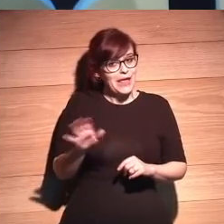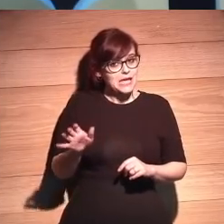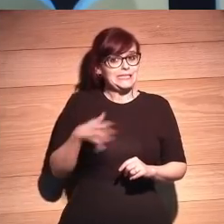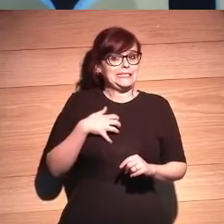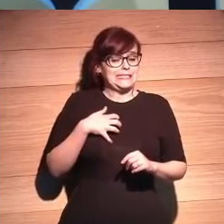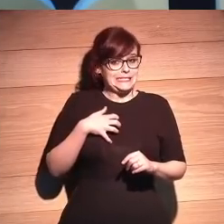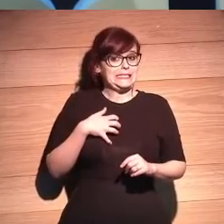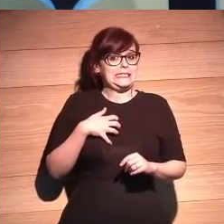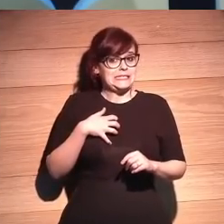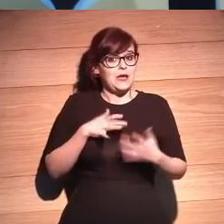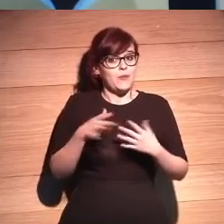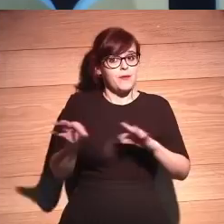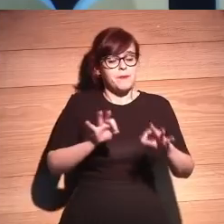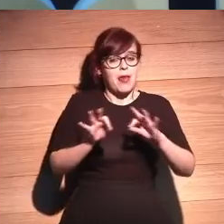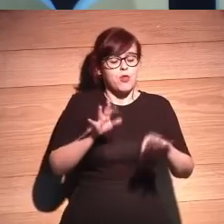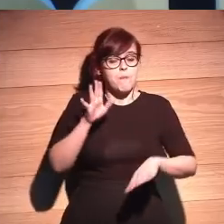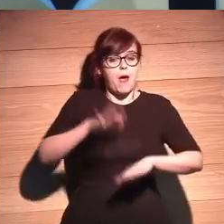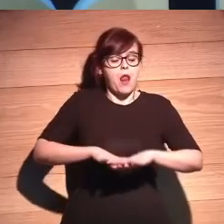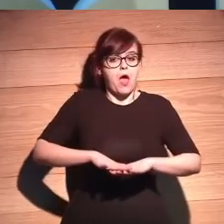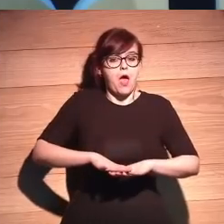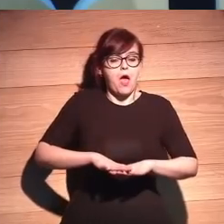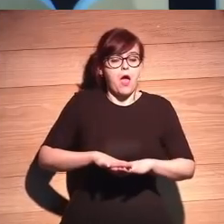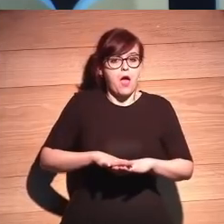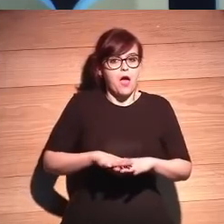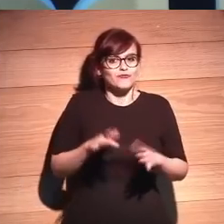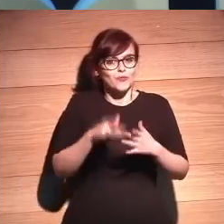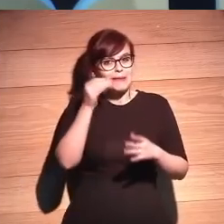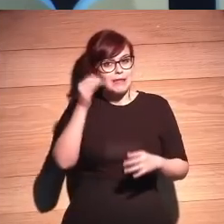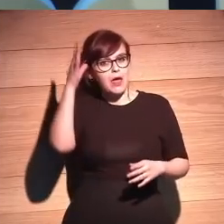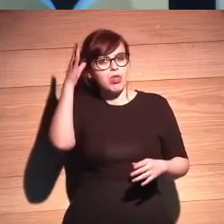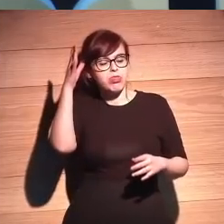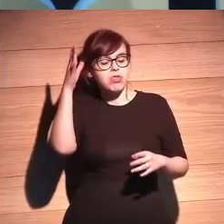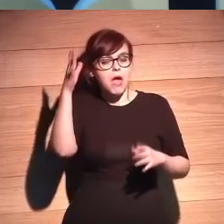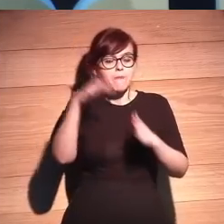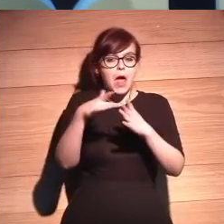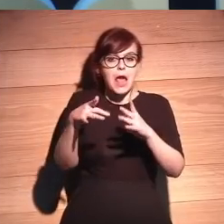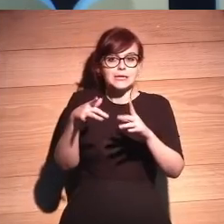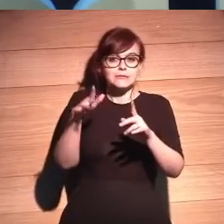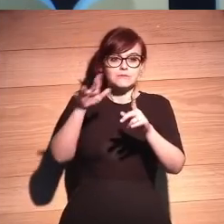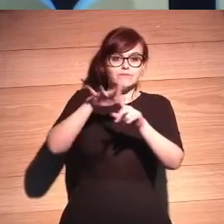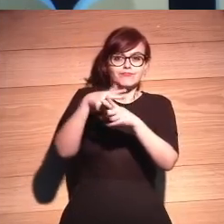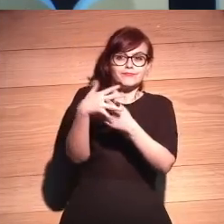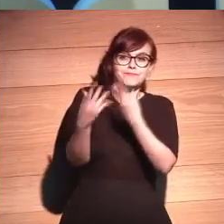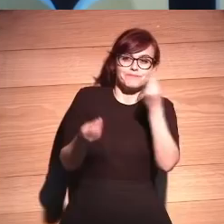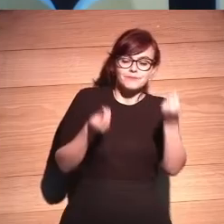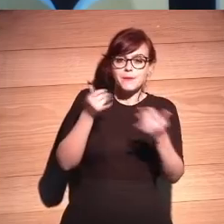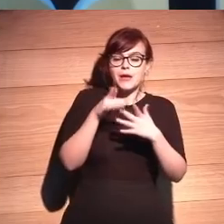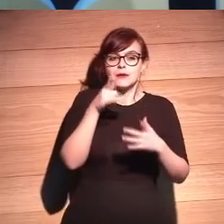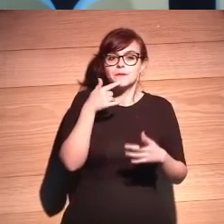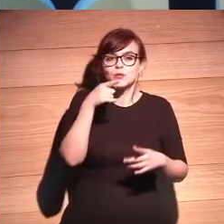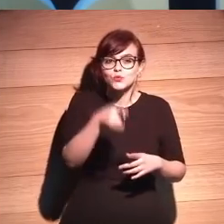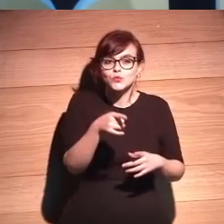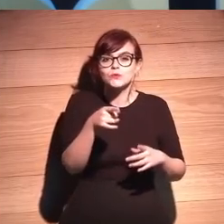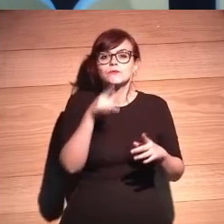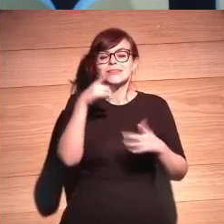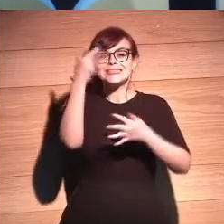¿no? Igual no estoy tan preparado para esa capa de inteligencia. Sobre todo si no está usada con bondad, ¿Has hecho alguna vez un